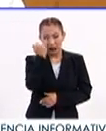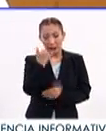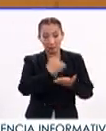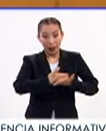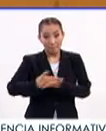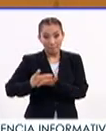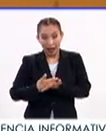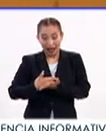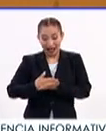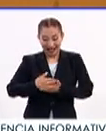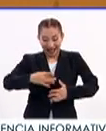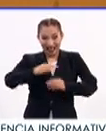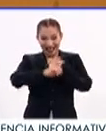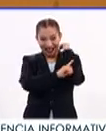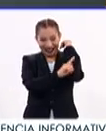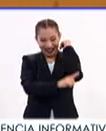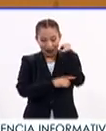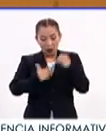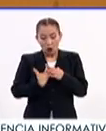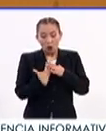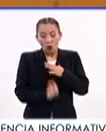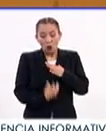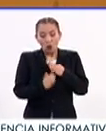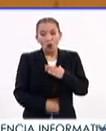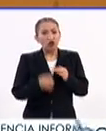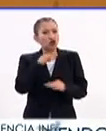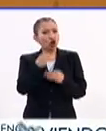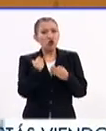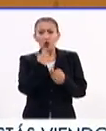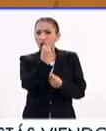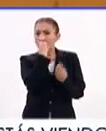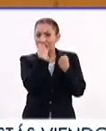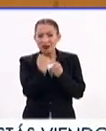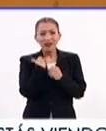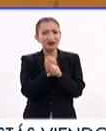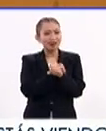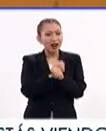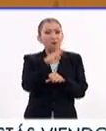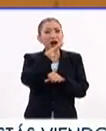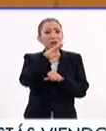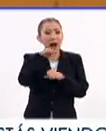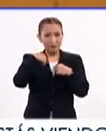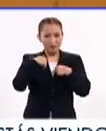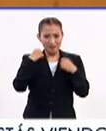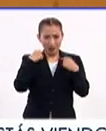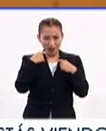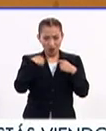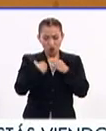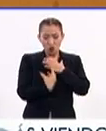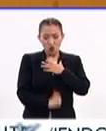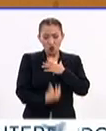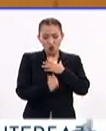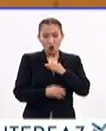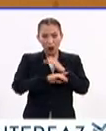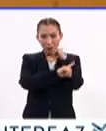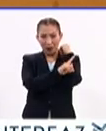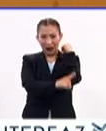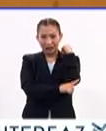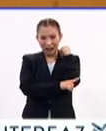recibe toda la parte de nutrientes y todo el material de la madre. Entonces,